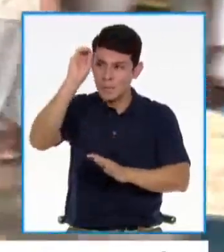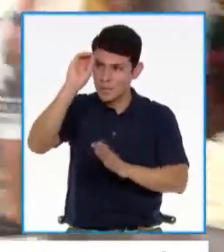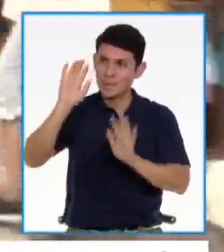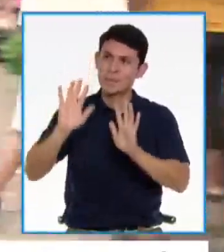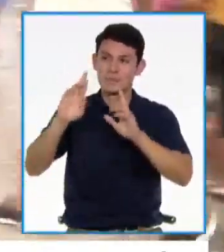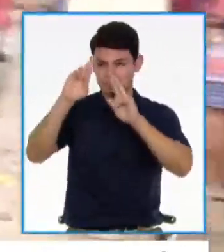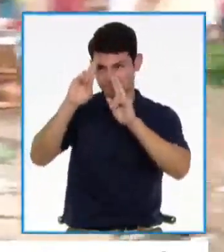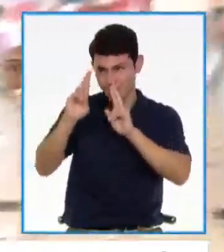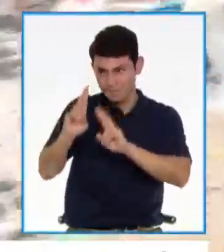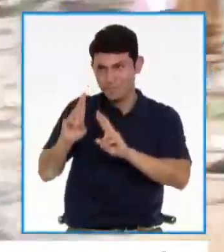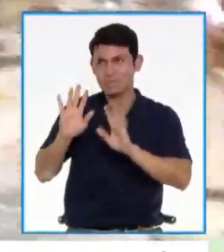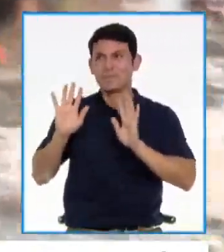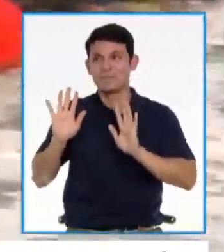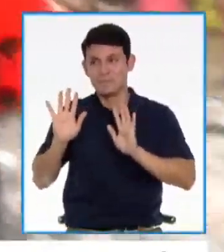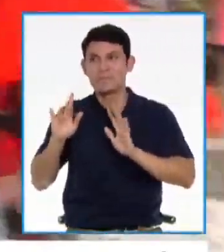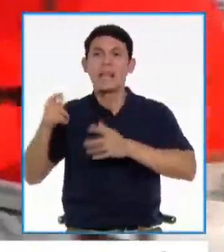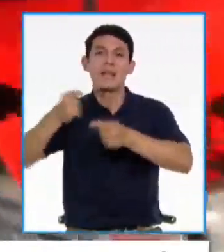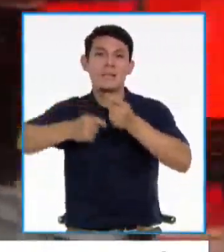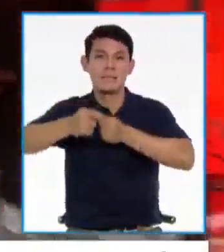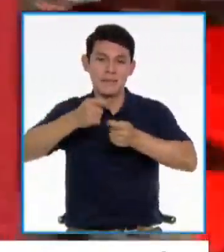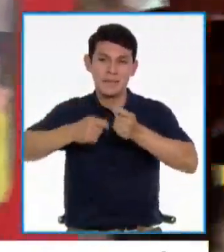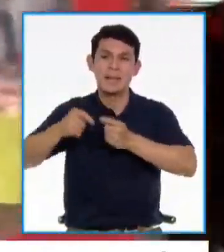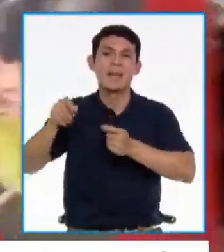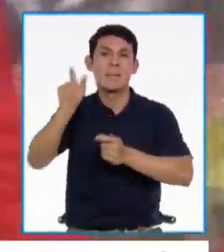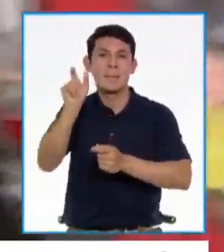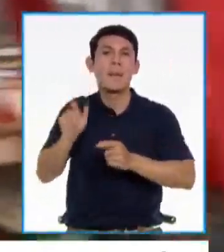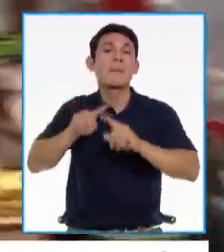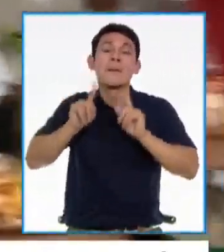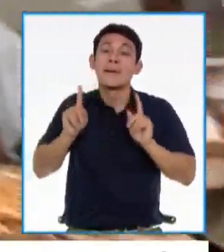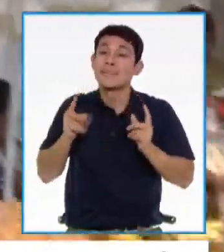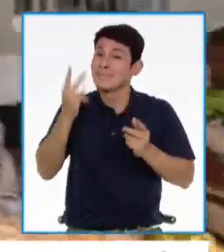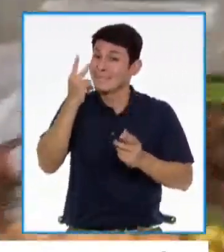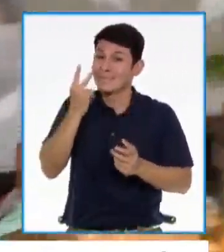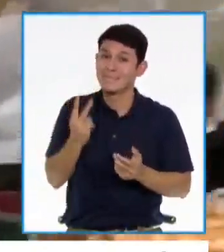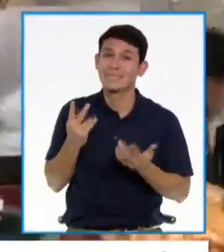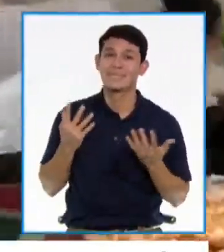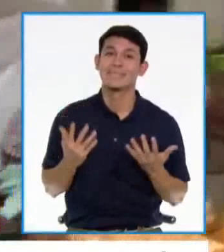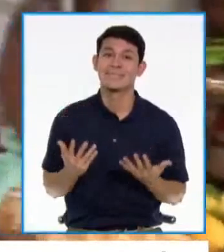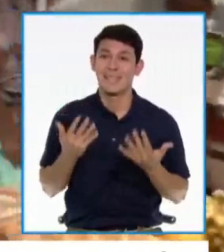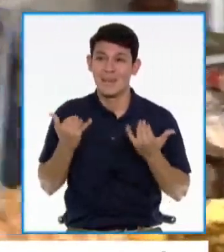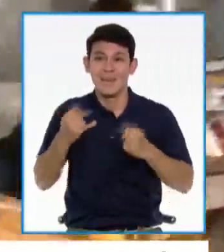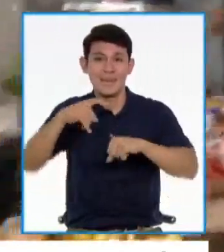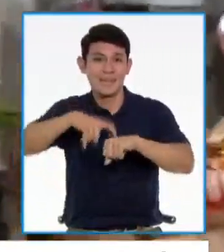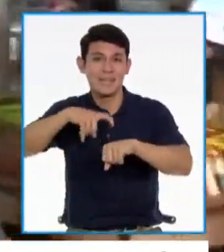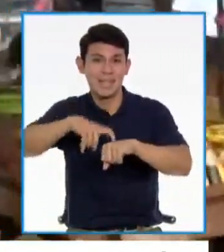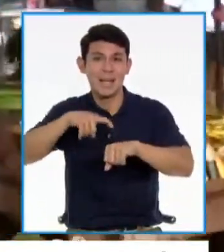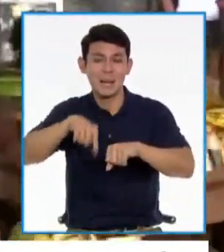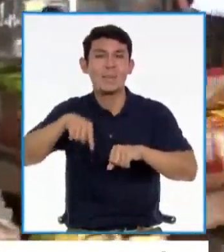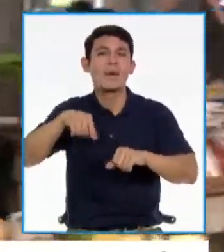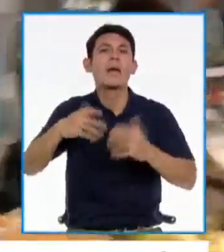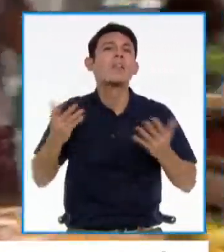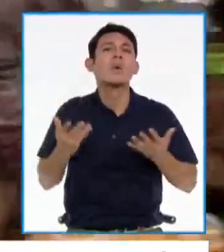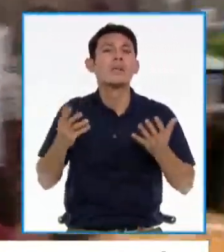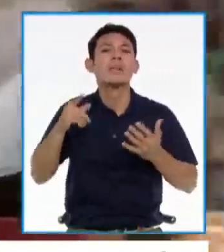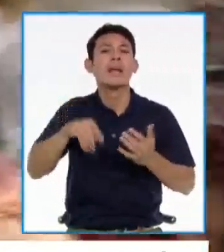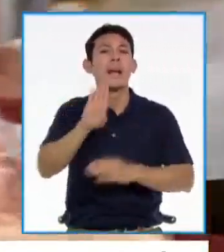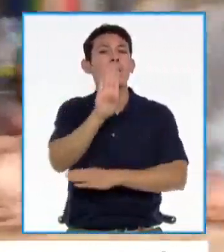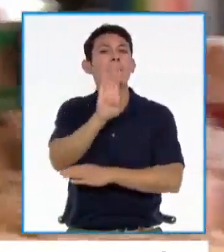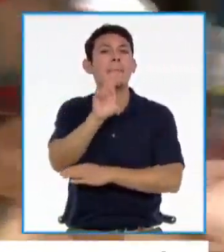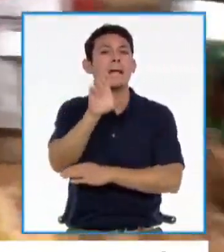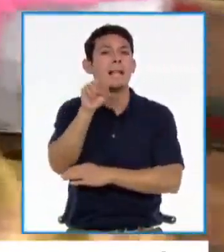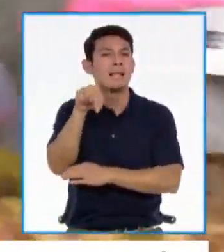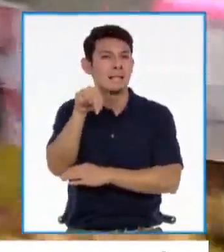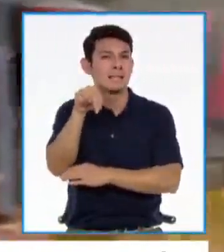tu opinión, respetamos la opinión de los vendedores, pero eso es lo que se viene registrando en estos momentos, en esta parte del distrito de Belén.